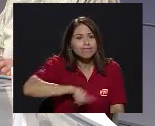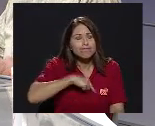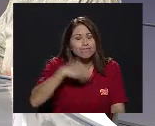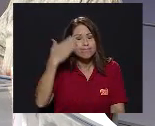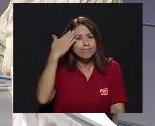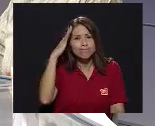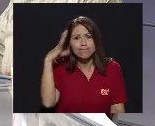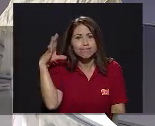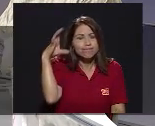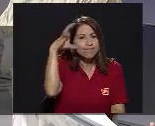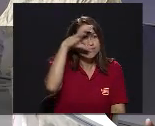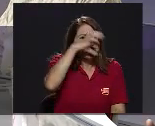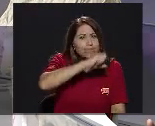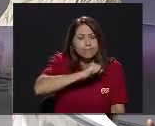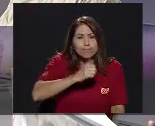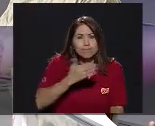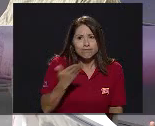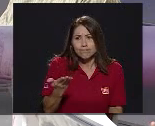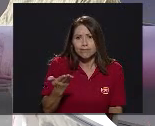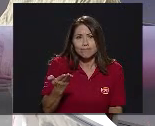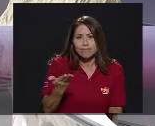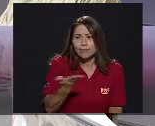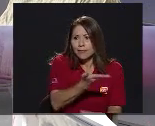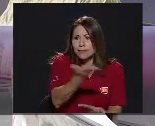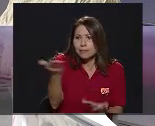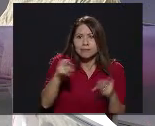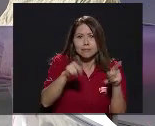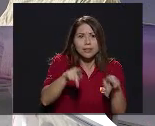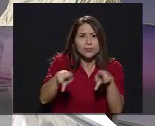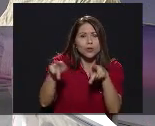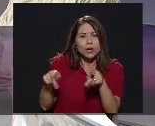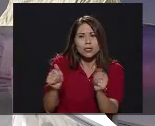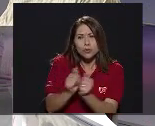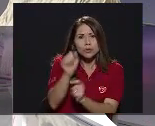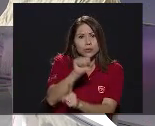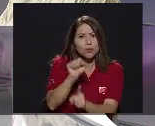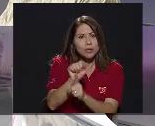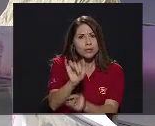Casi al drede Que existe Que existen personas En estas condiciones